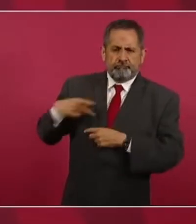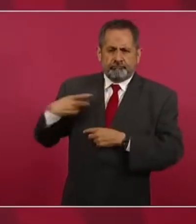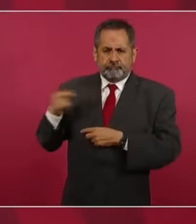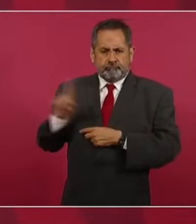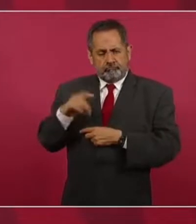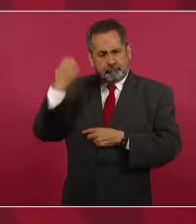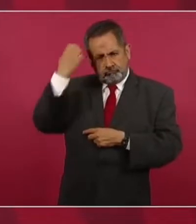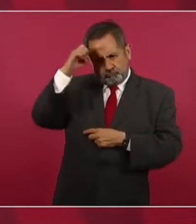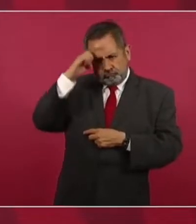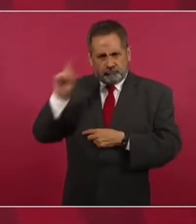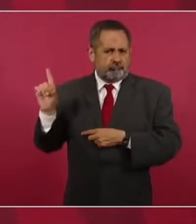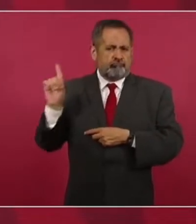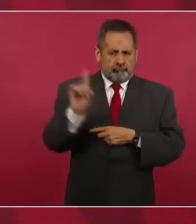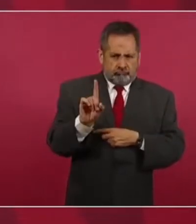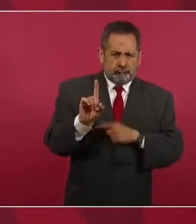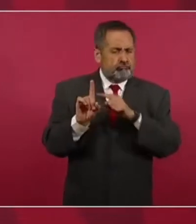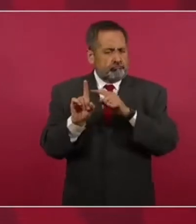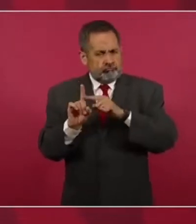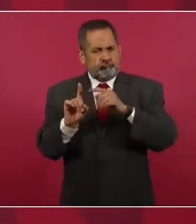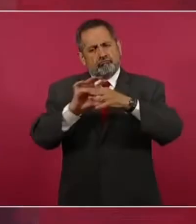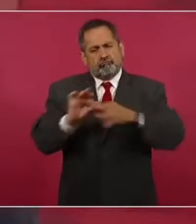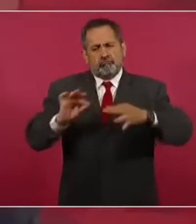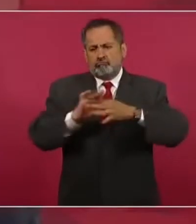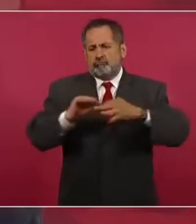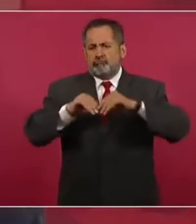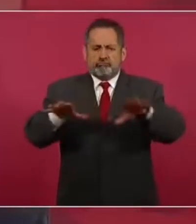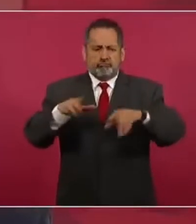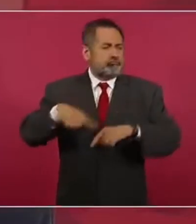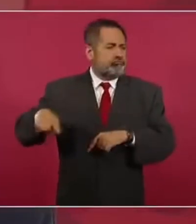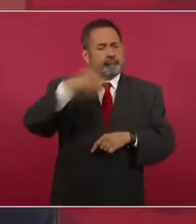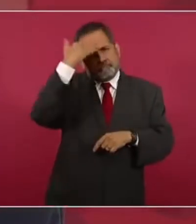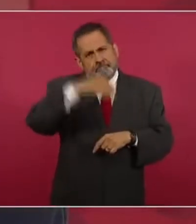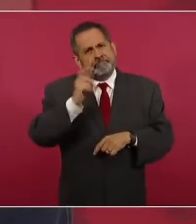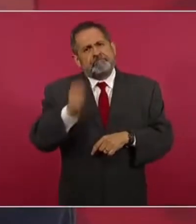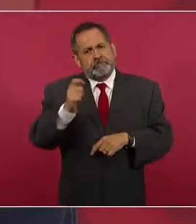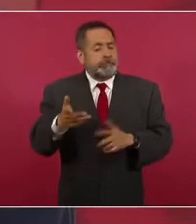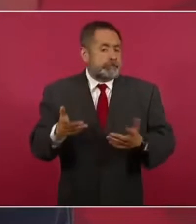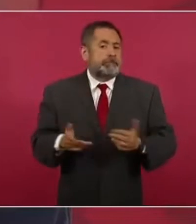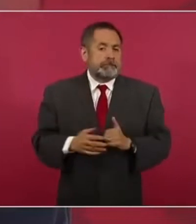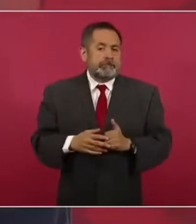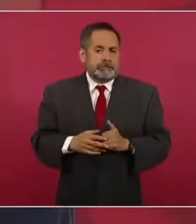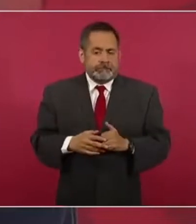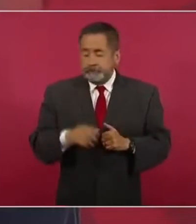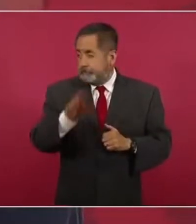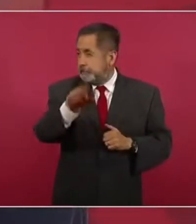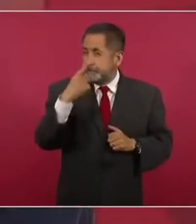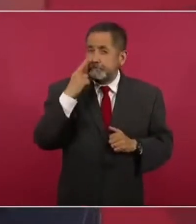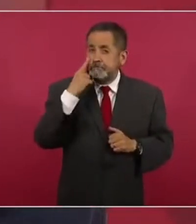vengan aquí a explicar y también que la gente sepa, porque acabo de